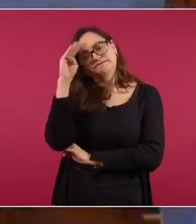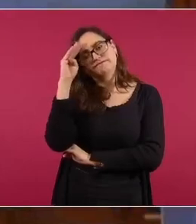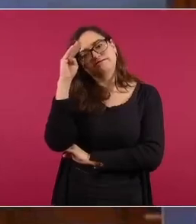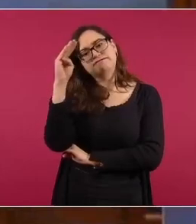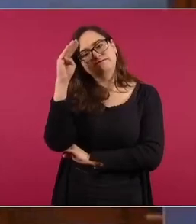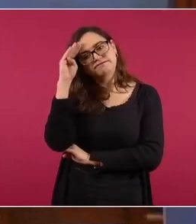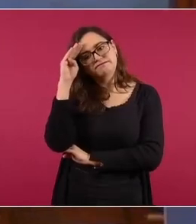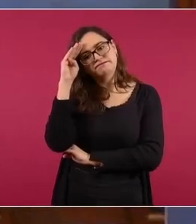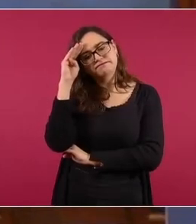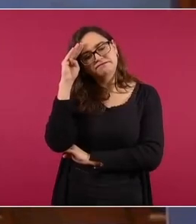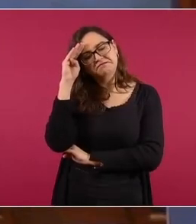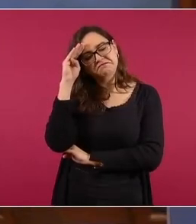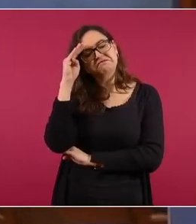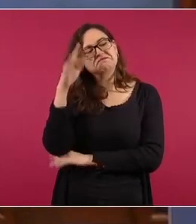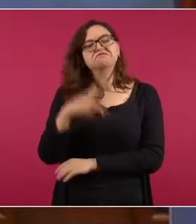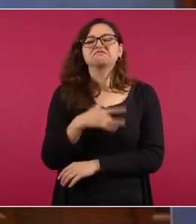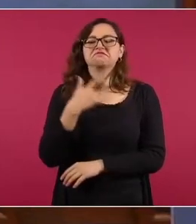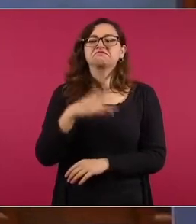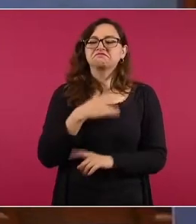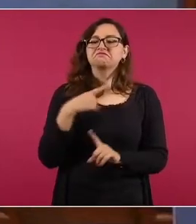adelanto mi optimismo